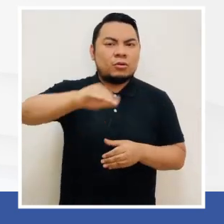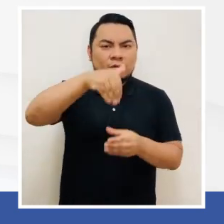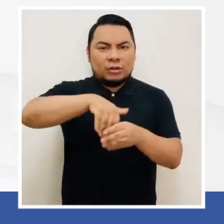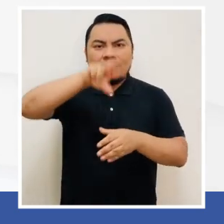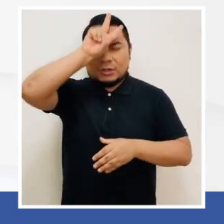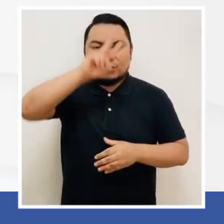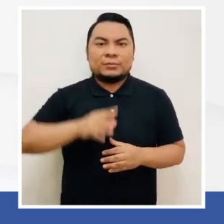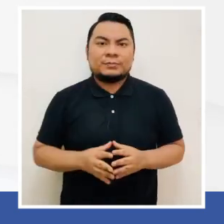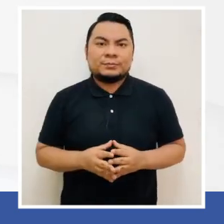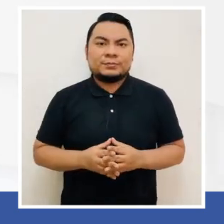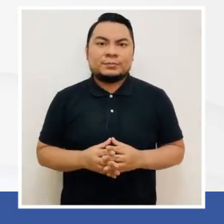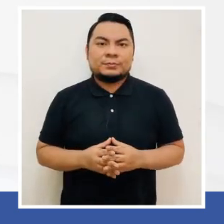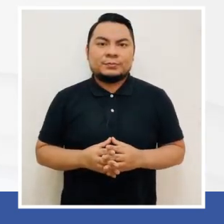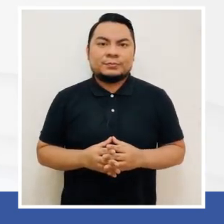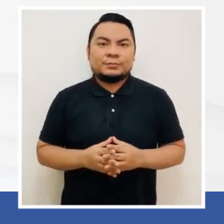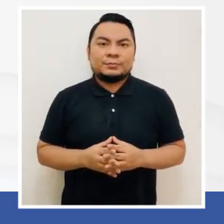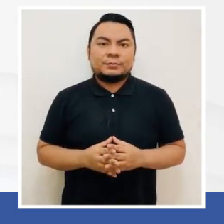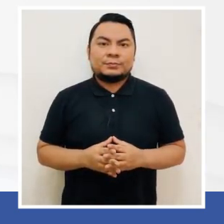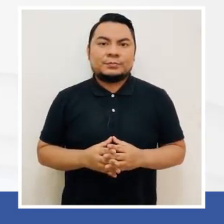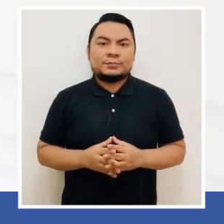ONPE. Votemos Perú.